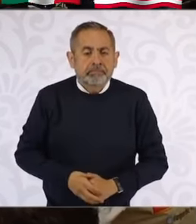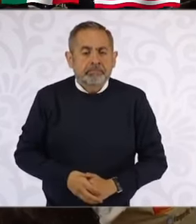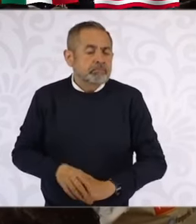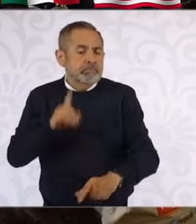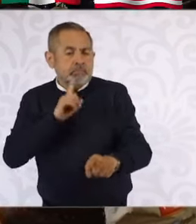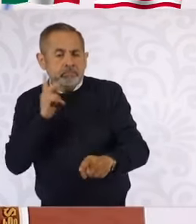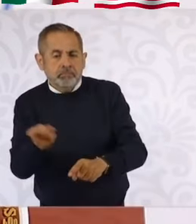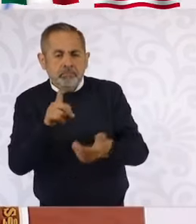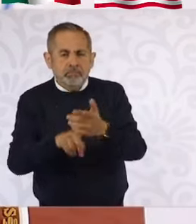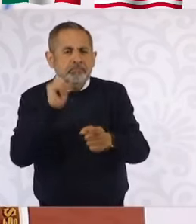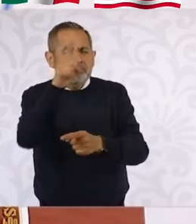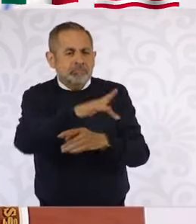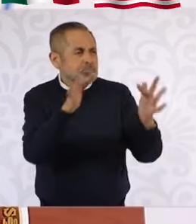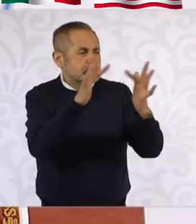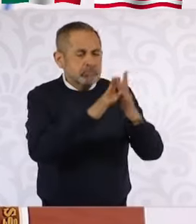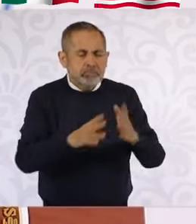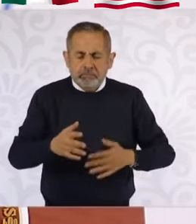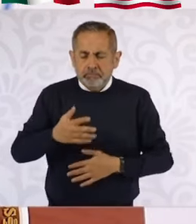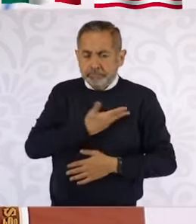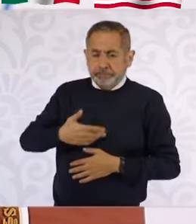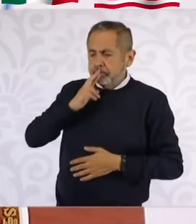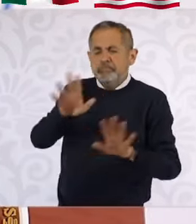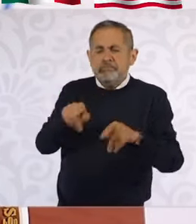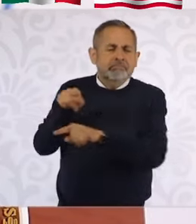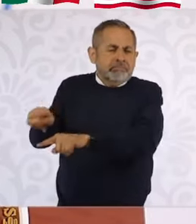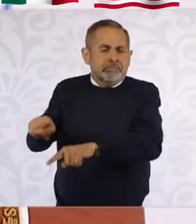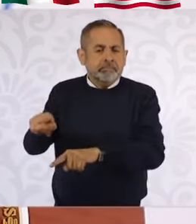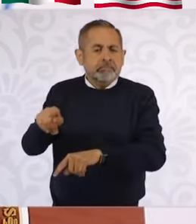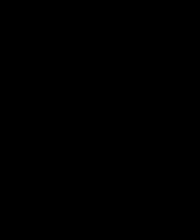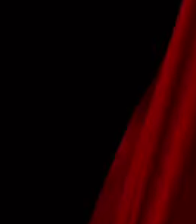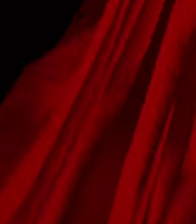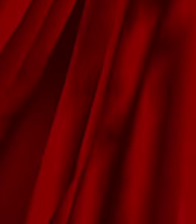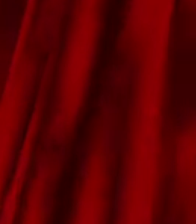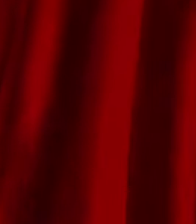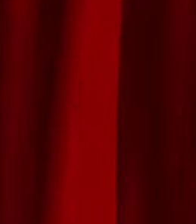mensaje? El canciller tiene relación con el embajador.